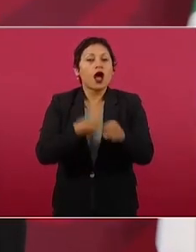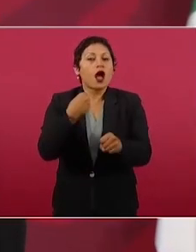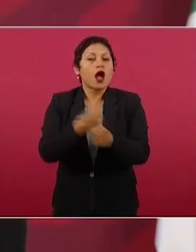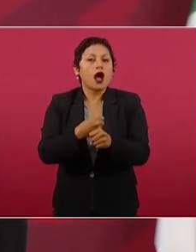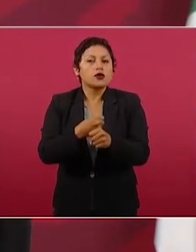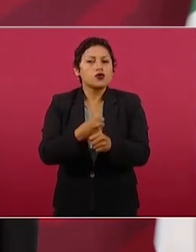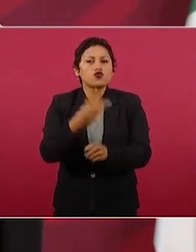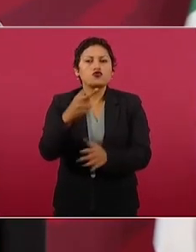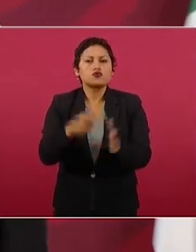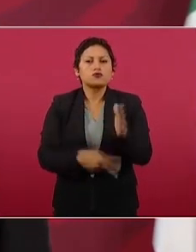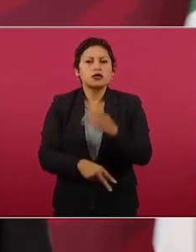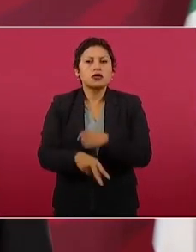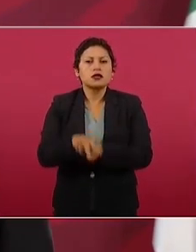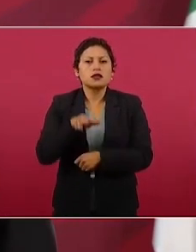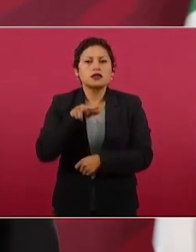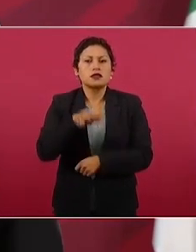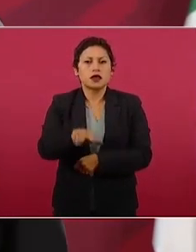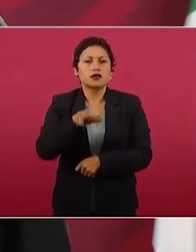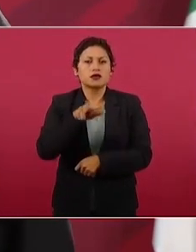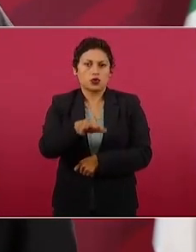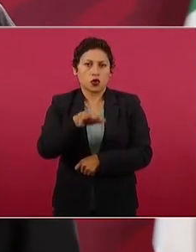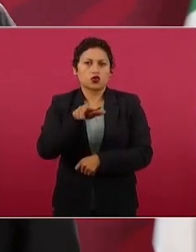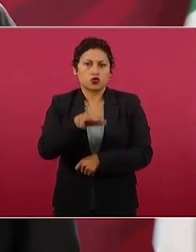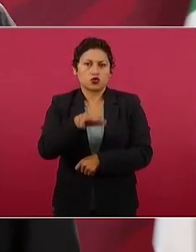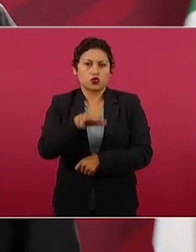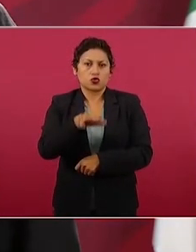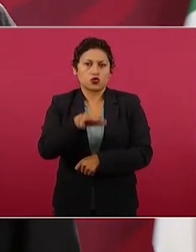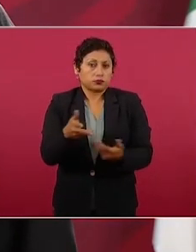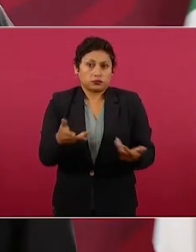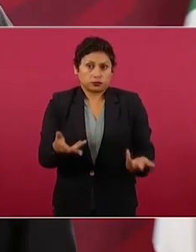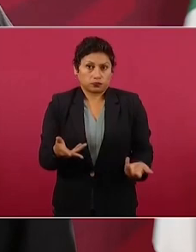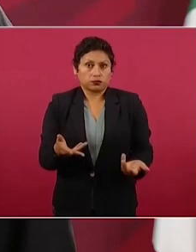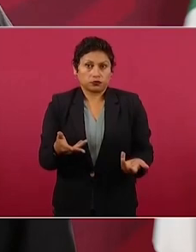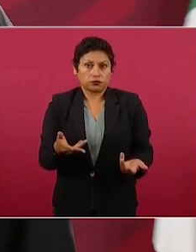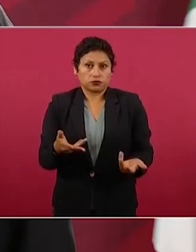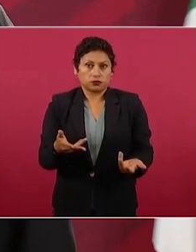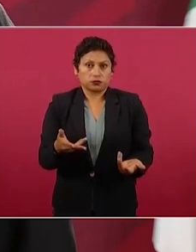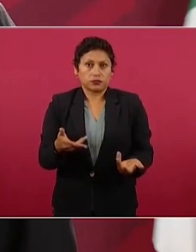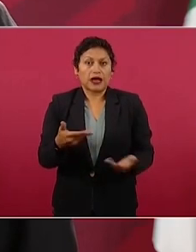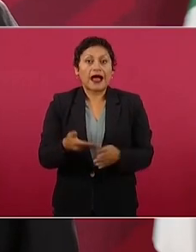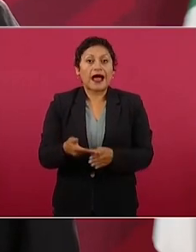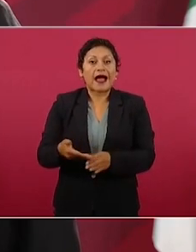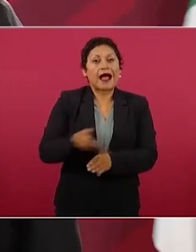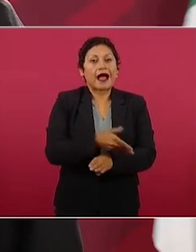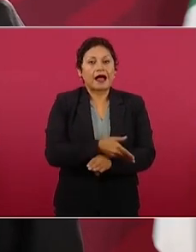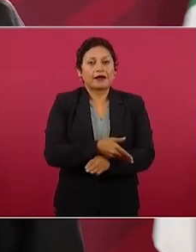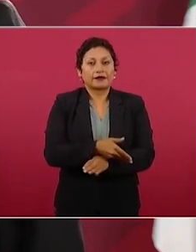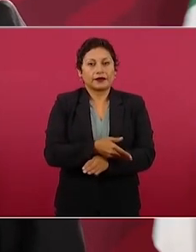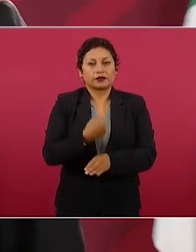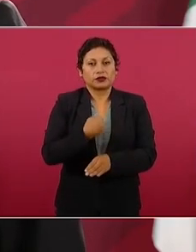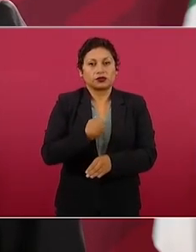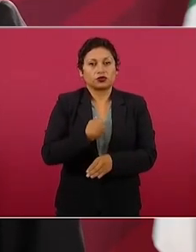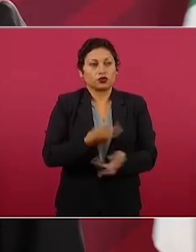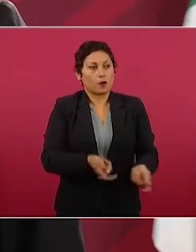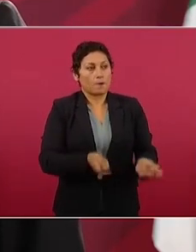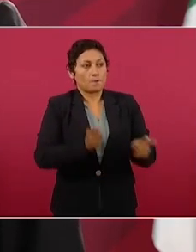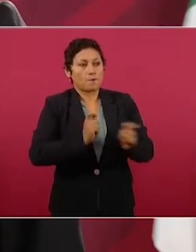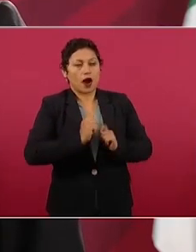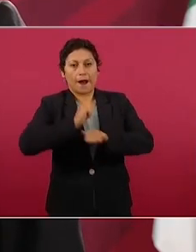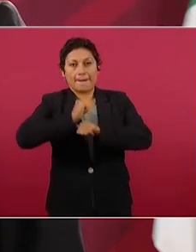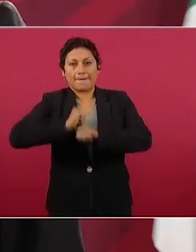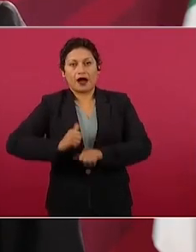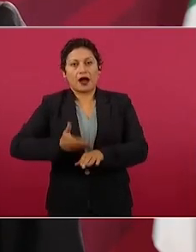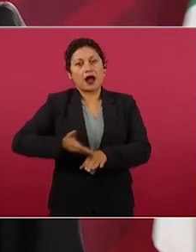que la compraron antes de que yo llegara y ya tiene 280